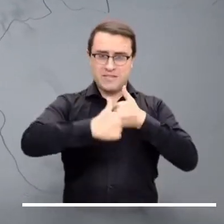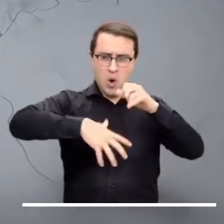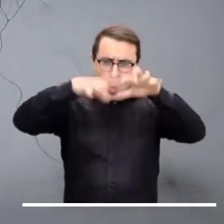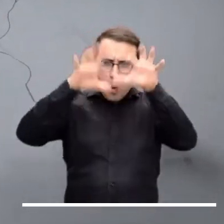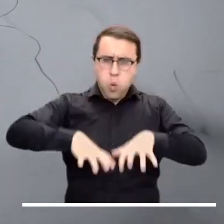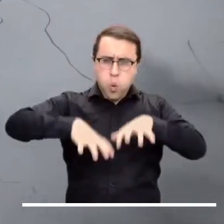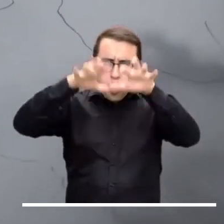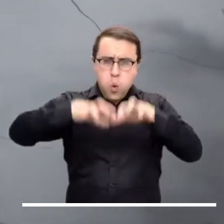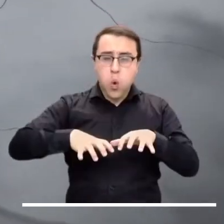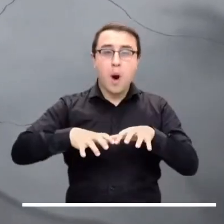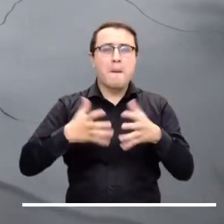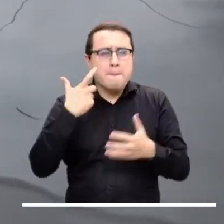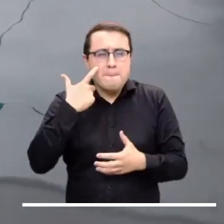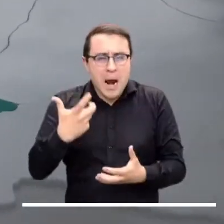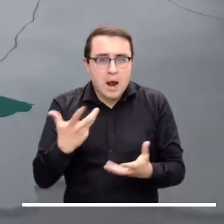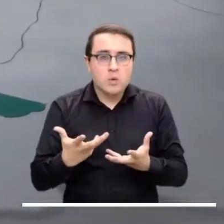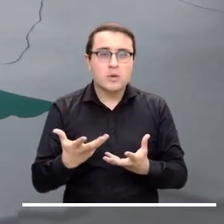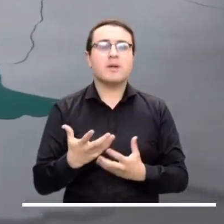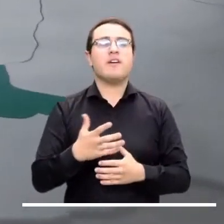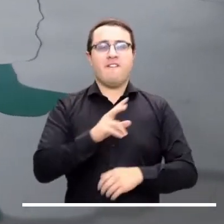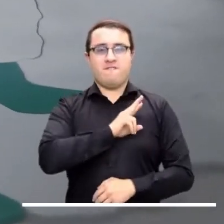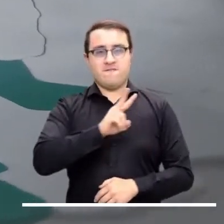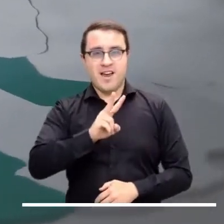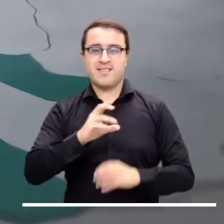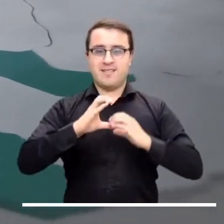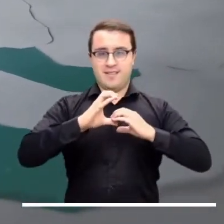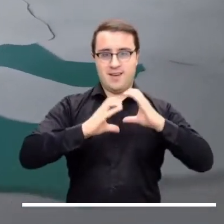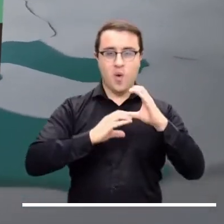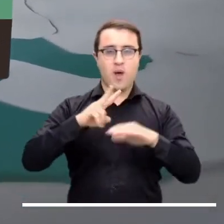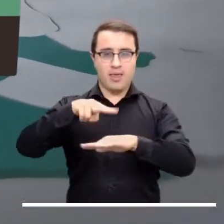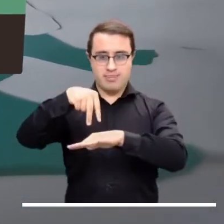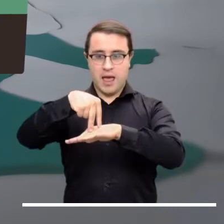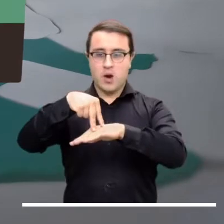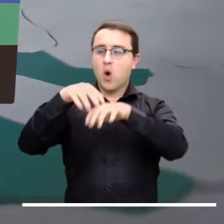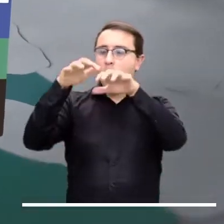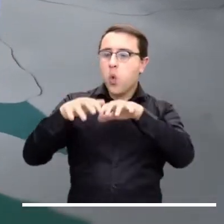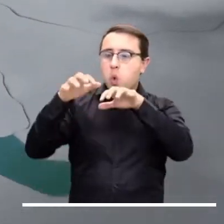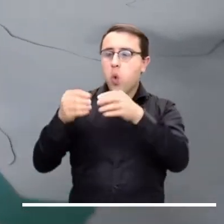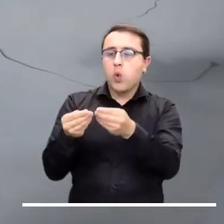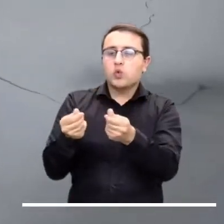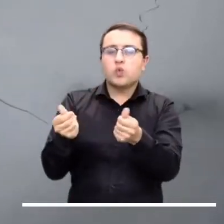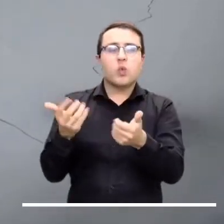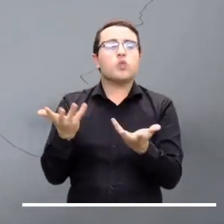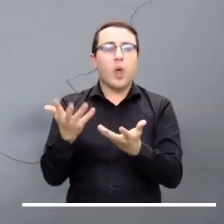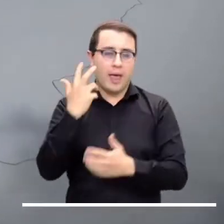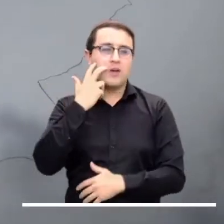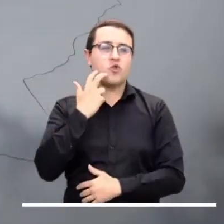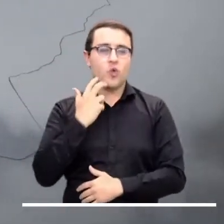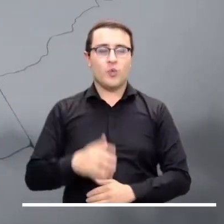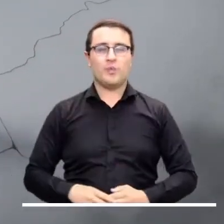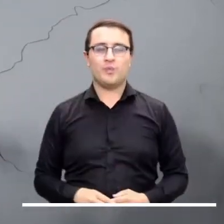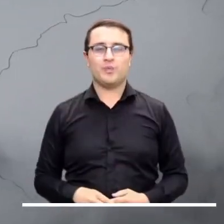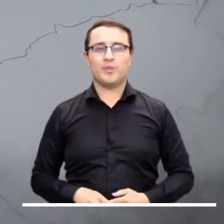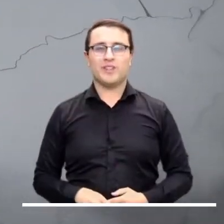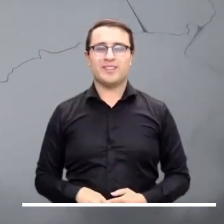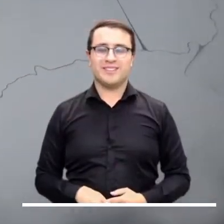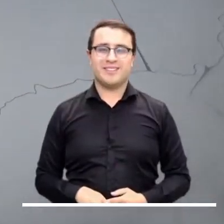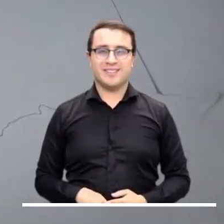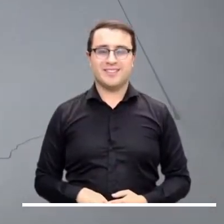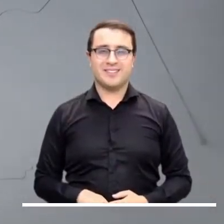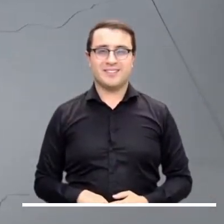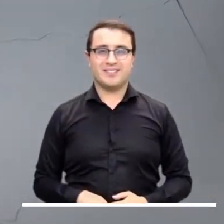lluvias se tomarían en el Pacífico durante la noche, especialmente en Valle del Cauca, Cauca y Nariño. Precipitaciones menos intensas se esperan en Chocó.